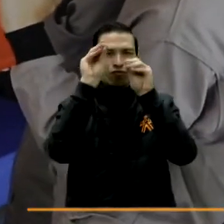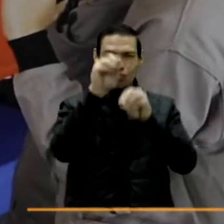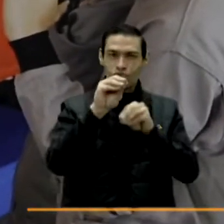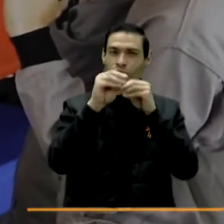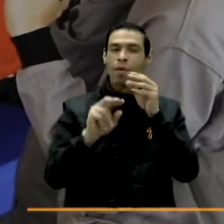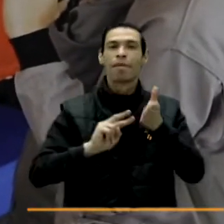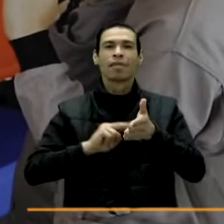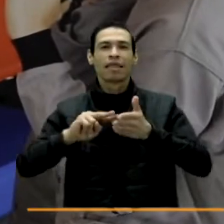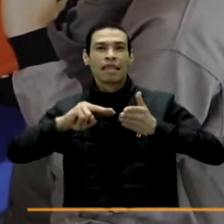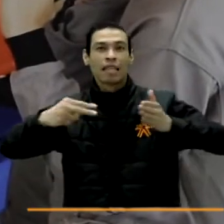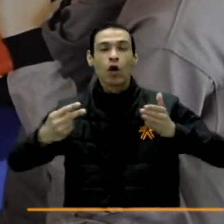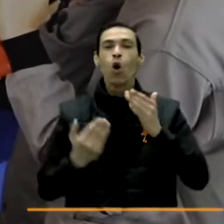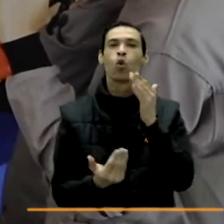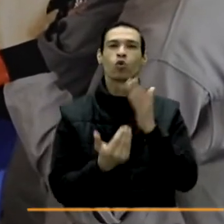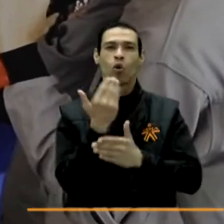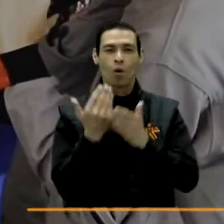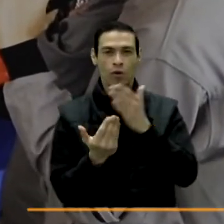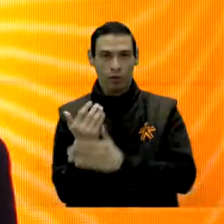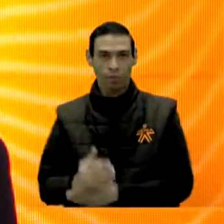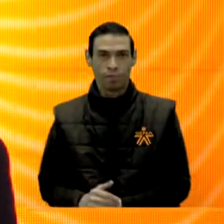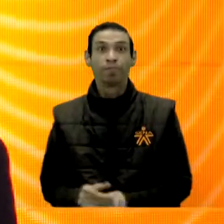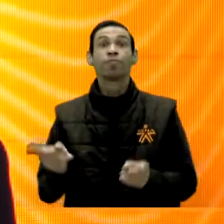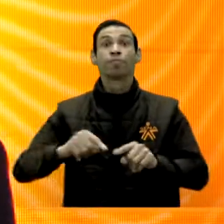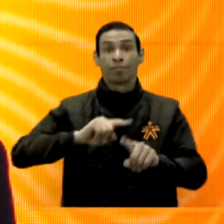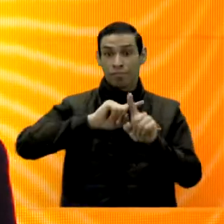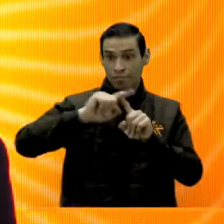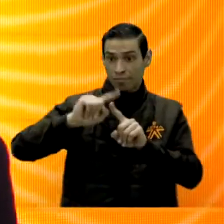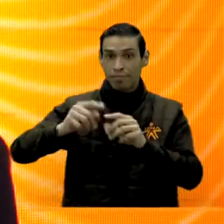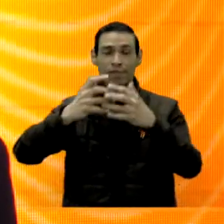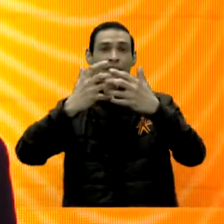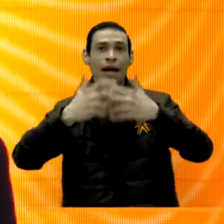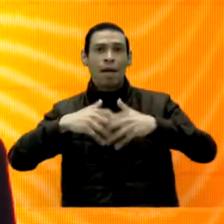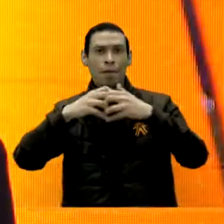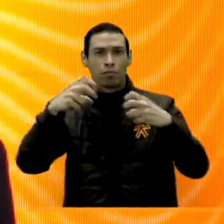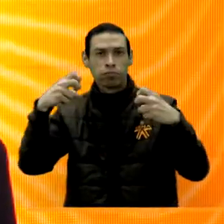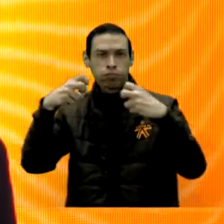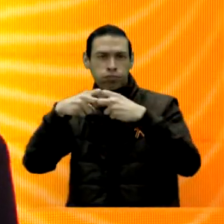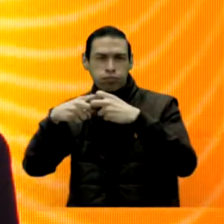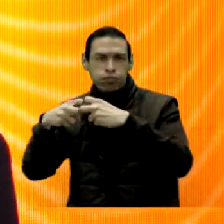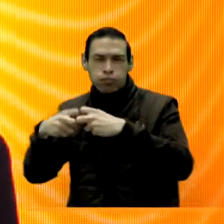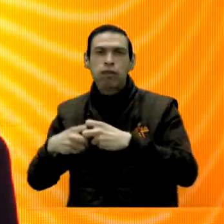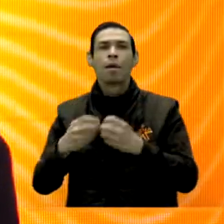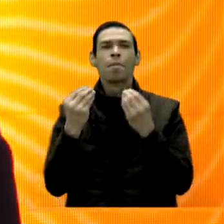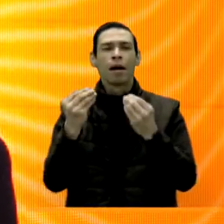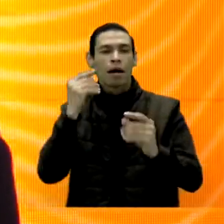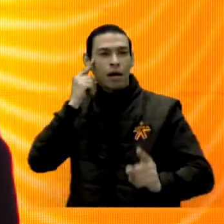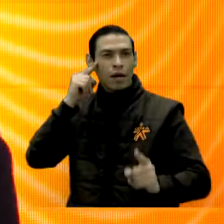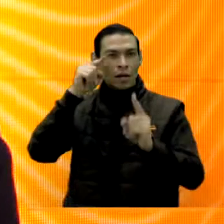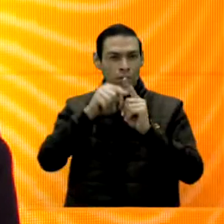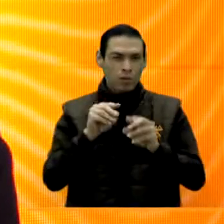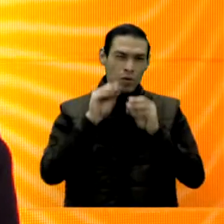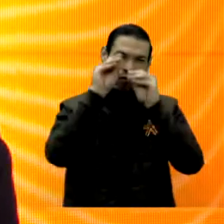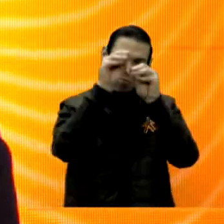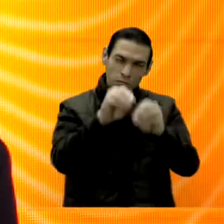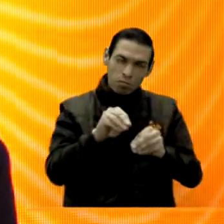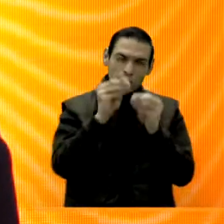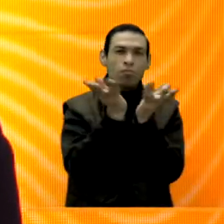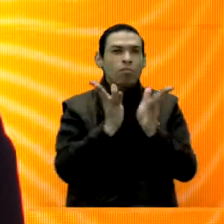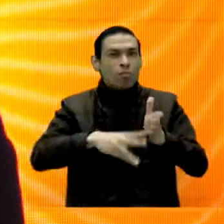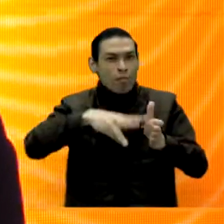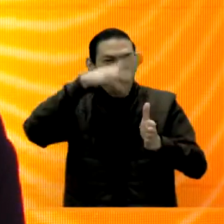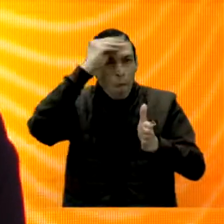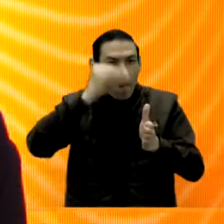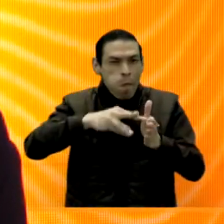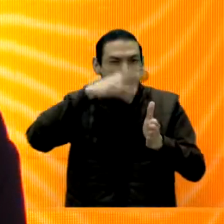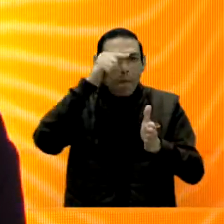tecnologías. Estamos trabajando con varias empresas de energía con el objetivo de formar el capital humano que se requiere